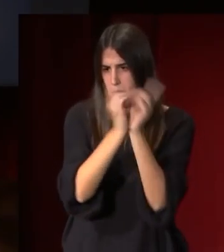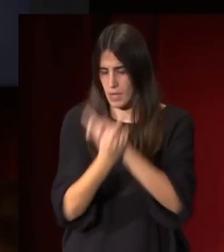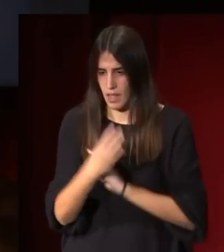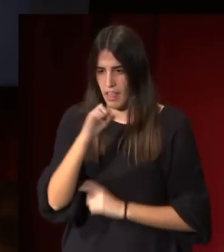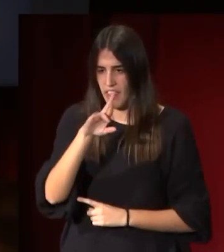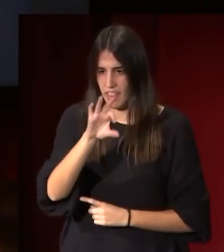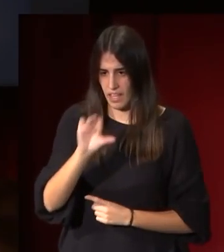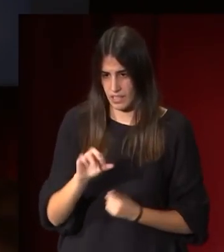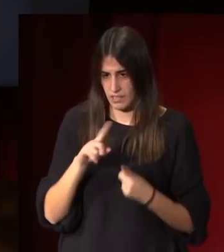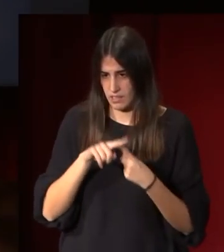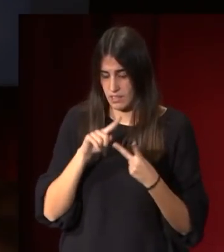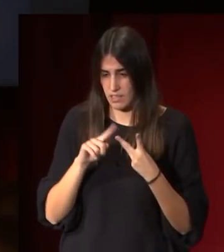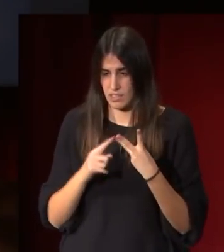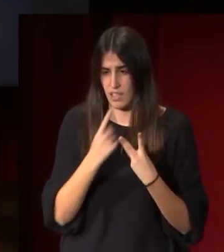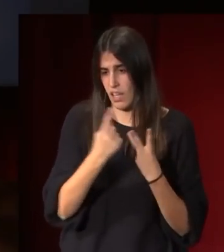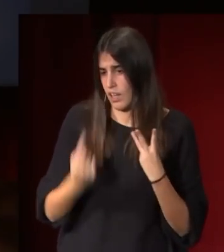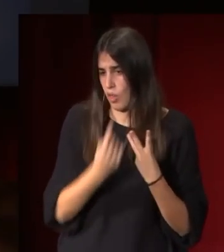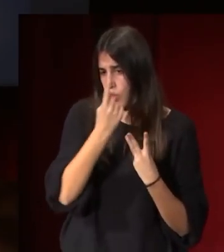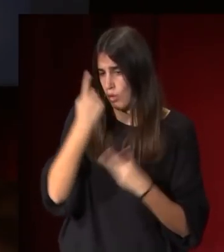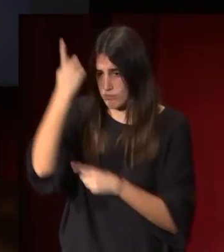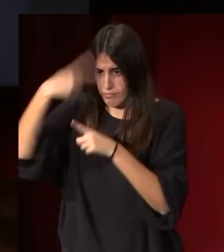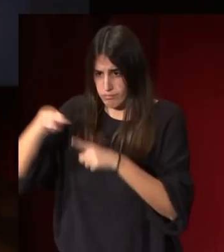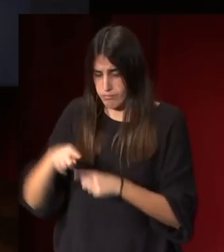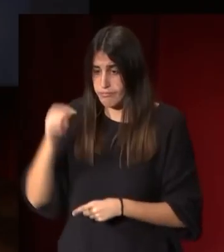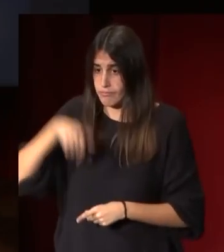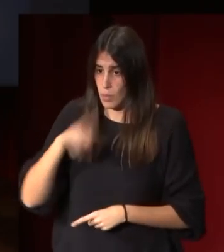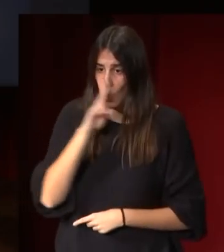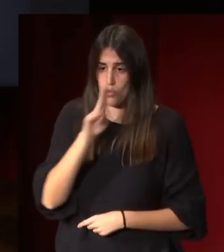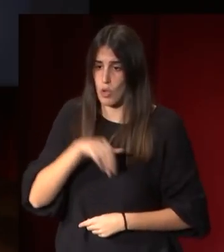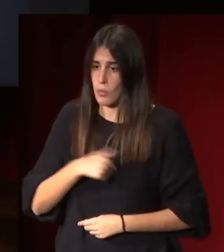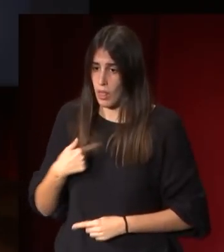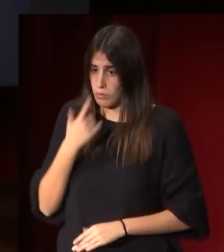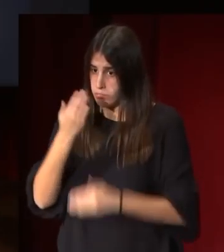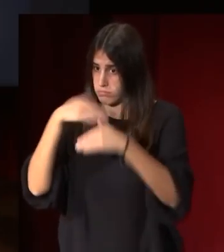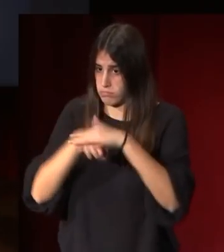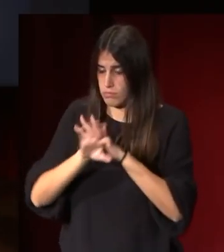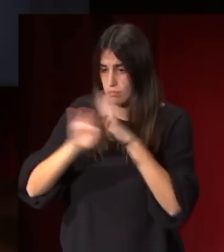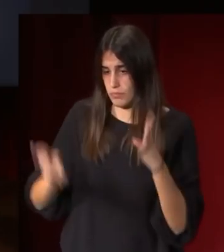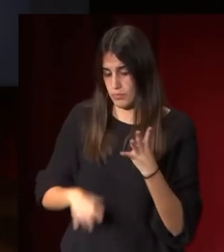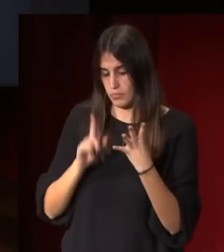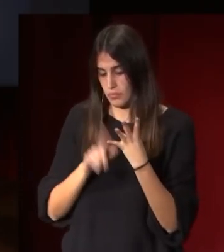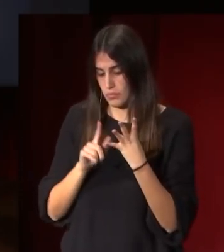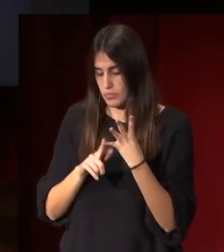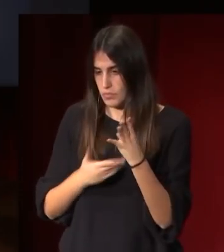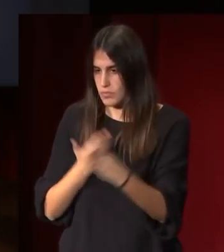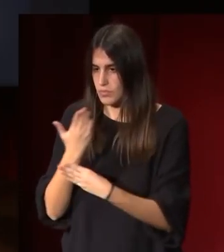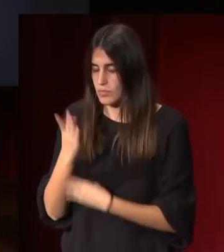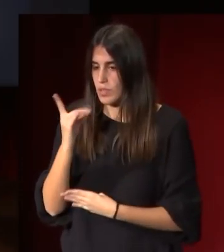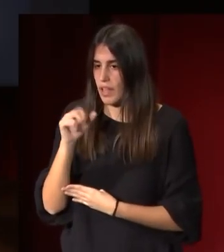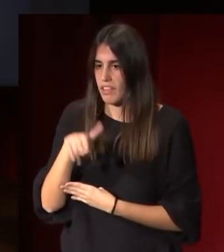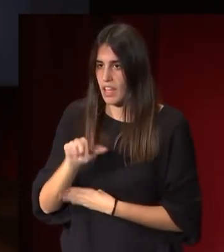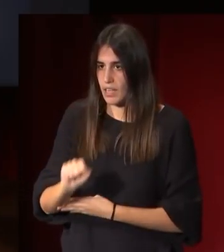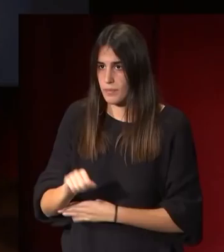Ceres, estas tres obras se encuentran en las colecciones del Museo del Prado y luego a Damián Campeni le encarga una diana.